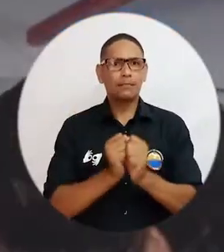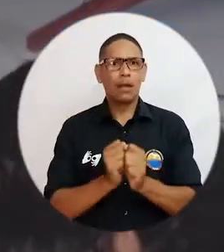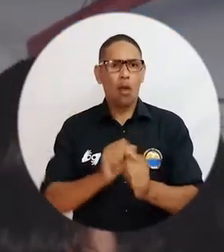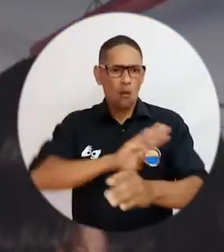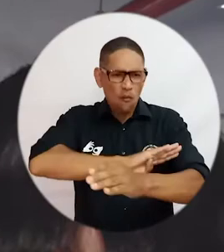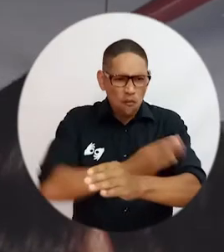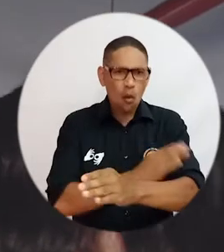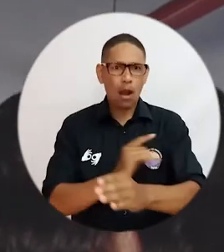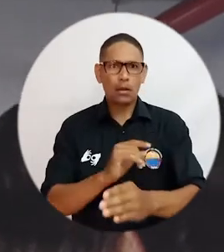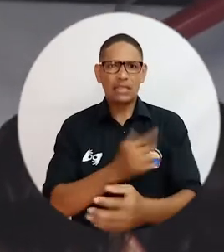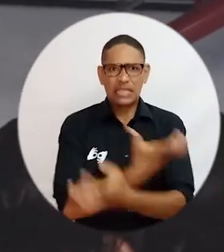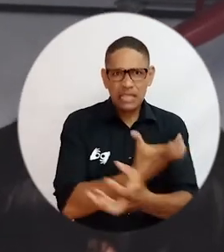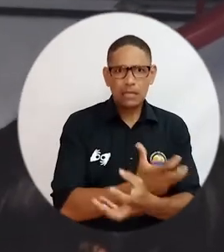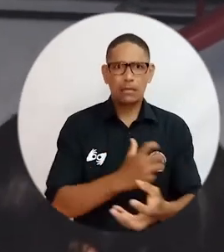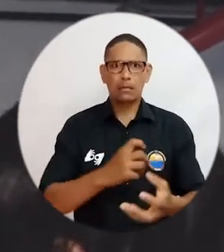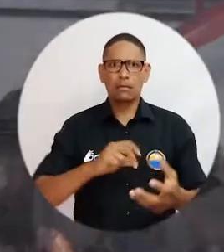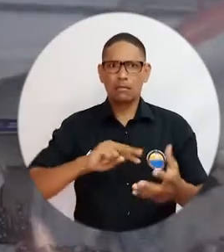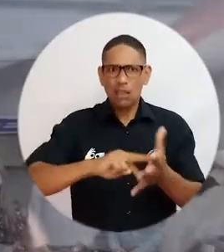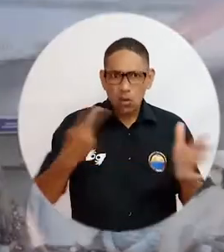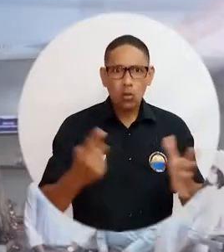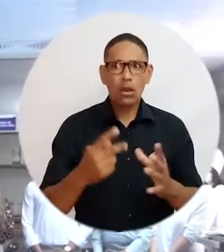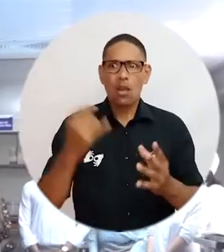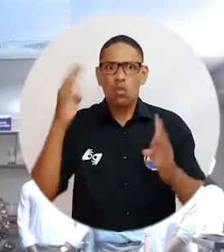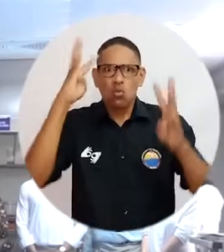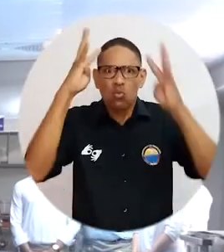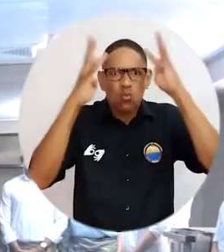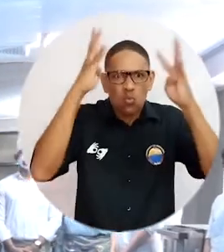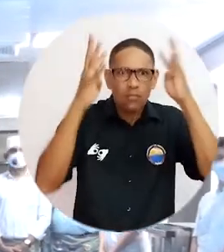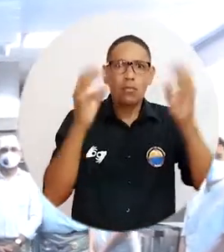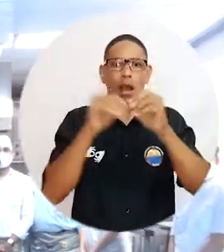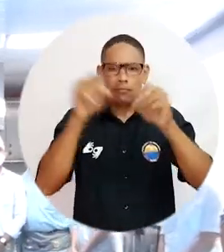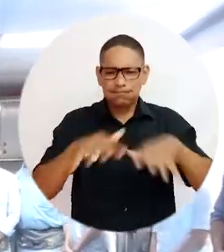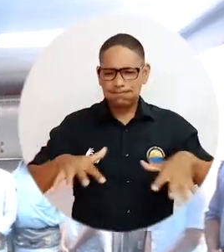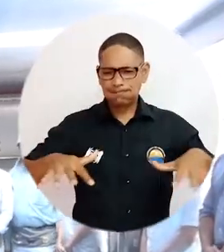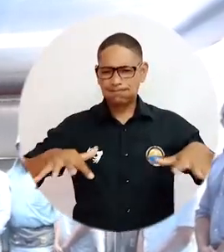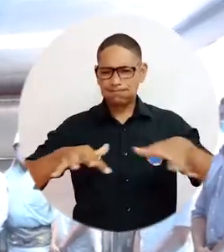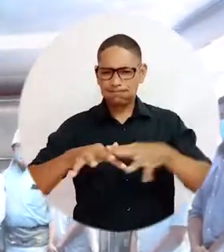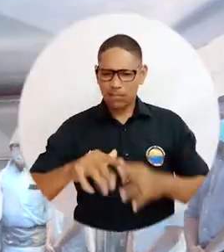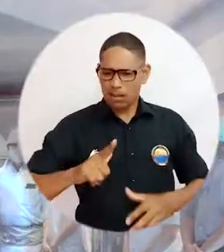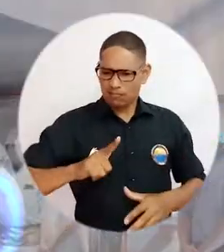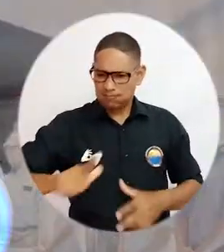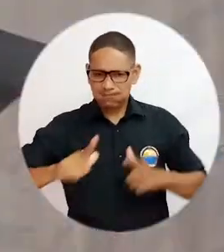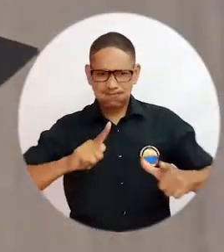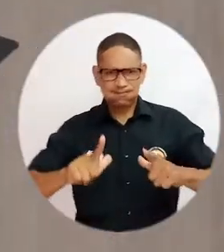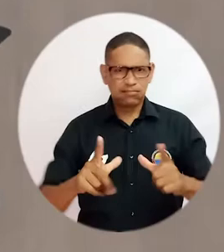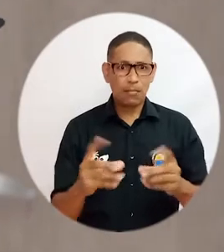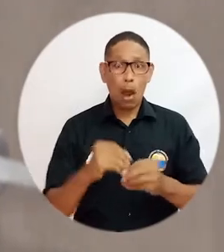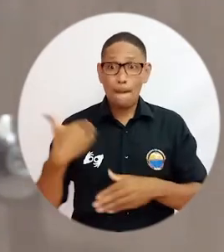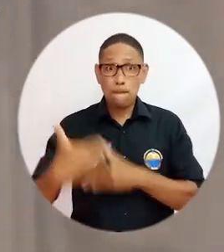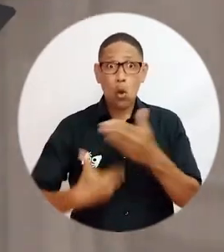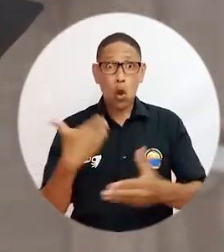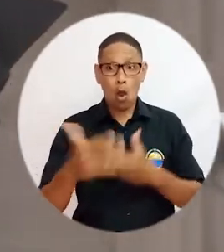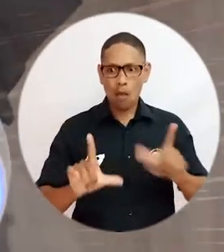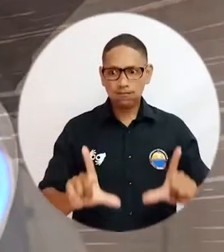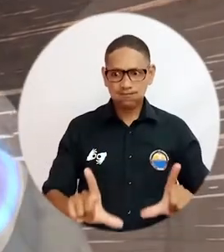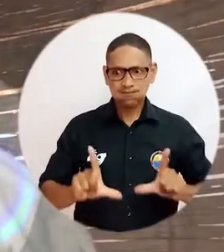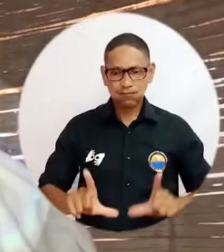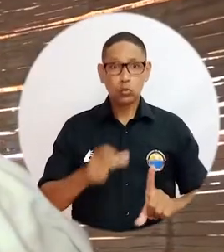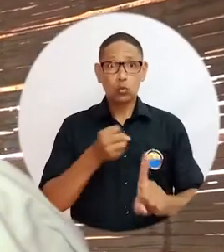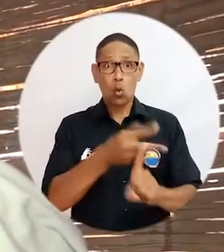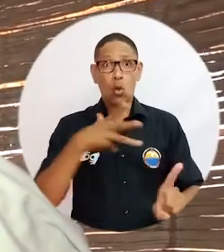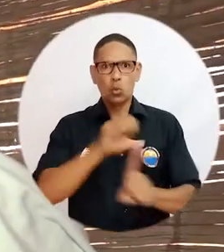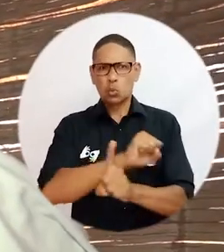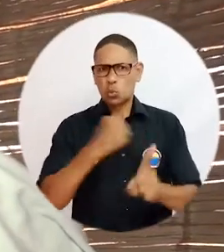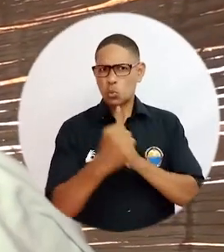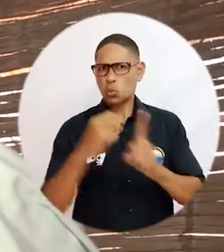fortalecimiento en ciencia, tecnología e innovación, el ecosistema de innovación y emprendimiento, los procesos de grado, el alto